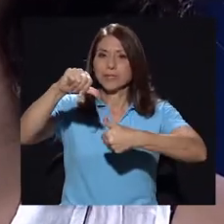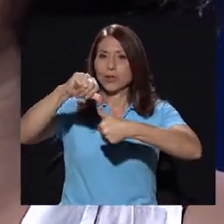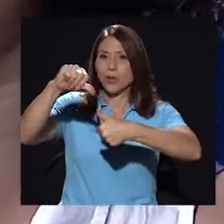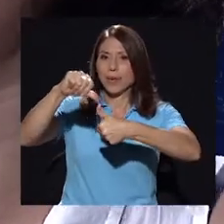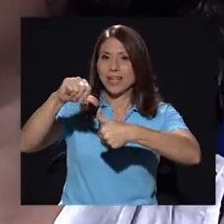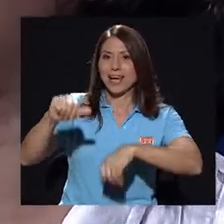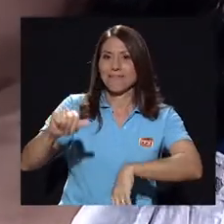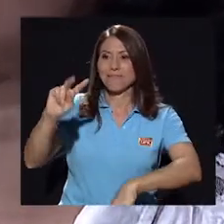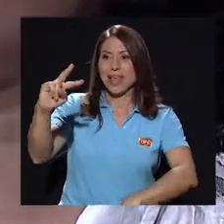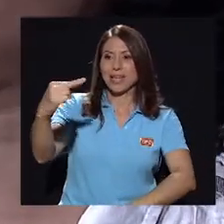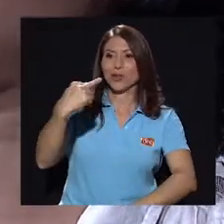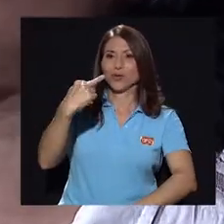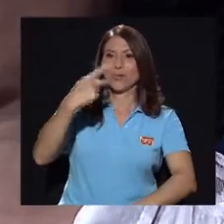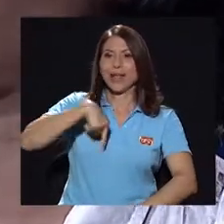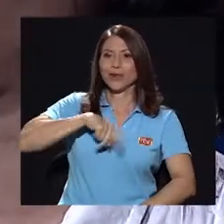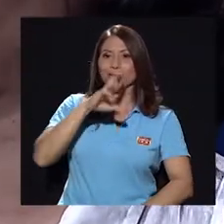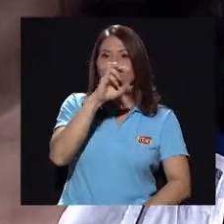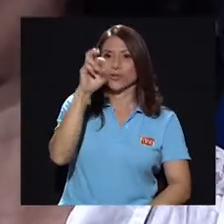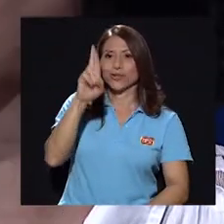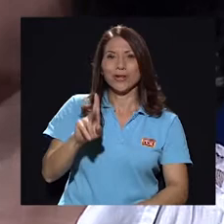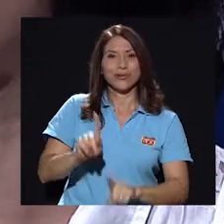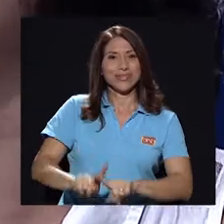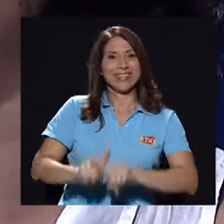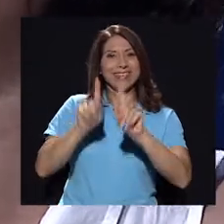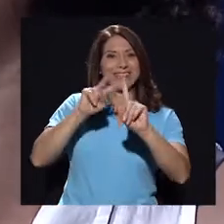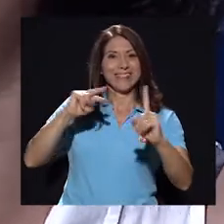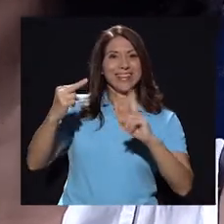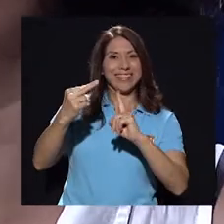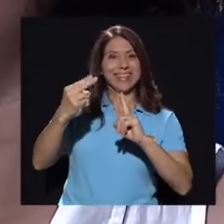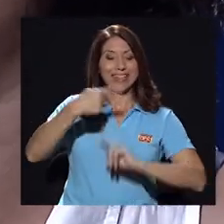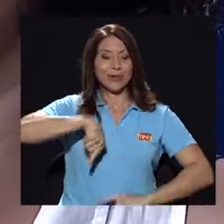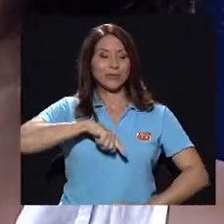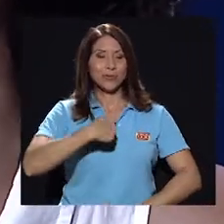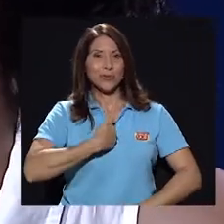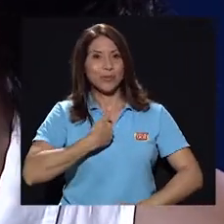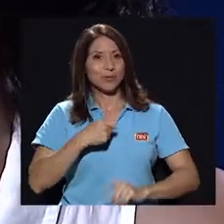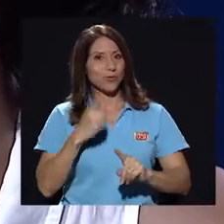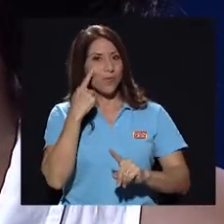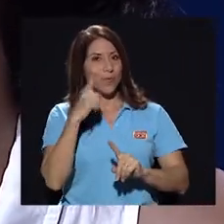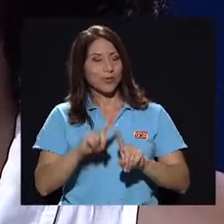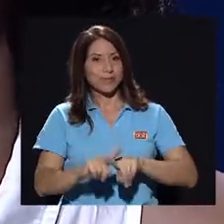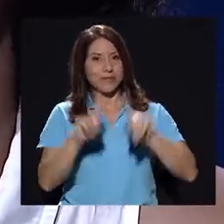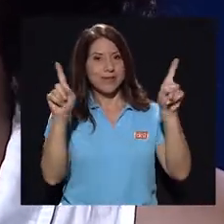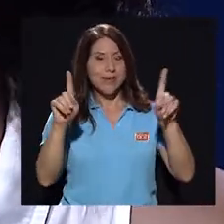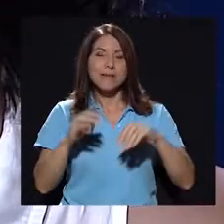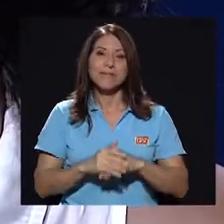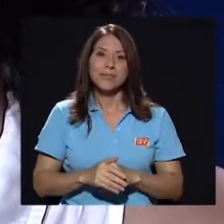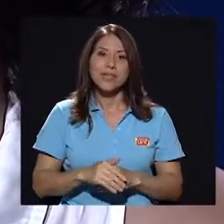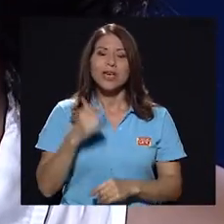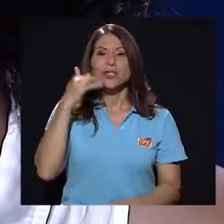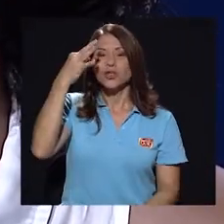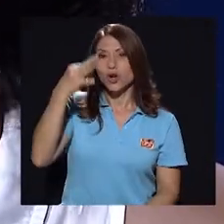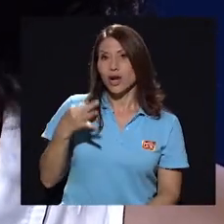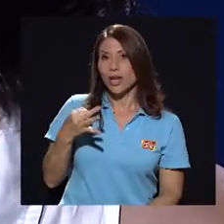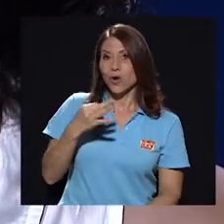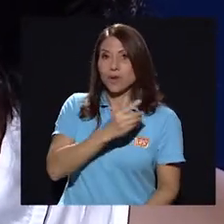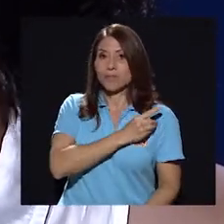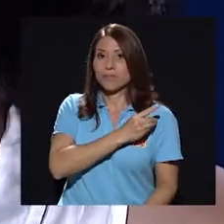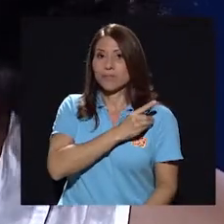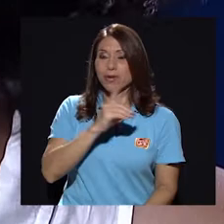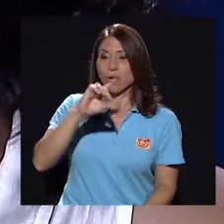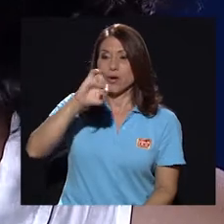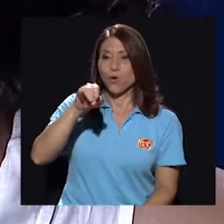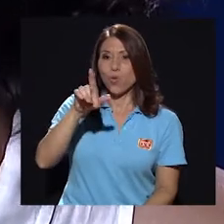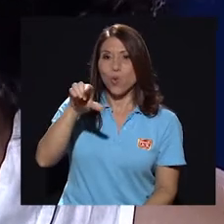verdad, que nos ve a los ticos con otros ojos, verdad, como nos podemos ver nosotros mismos, creo que Julio